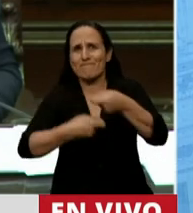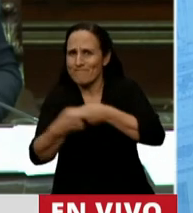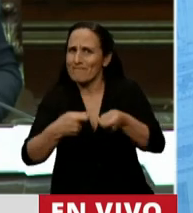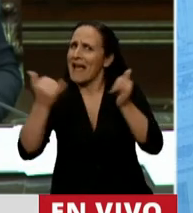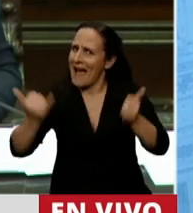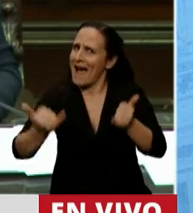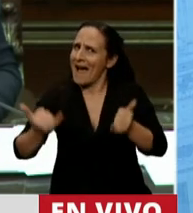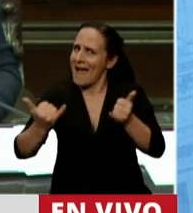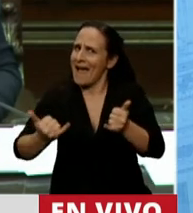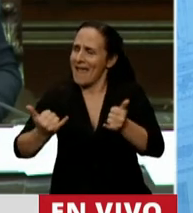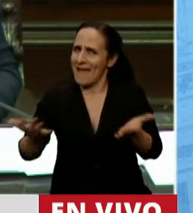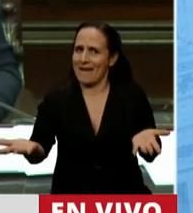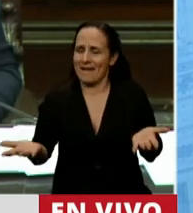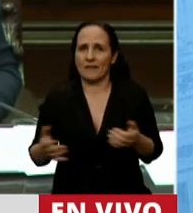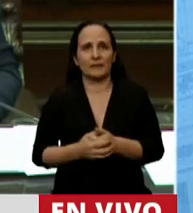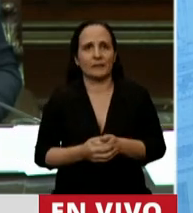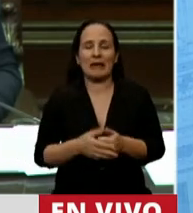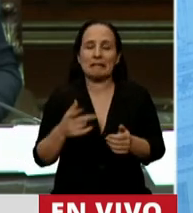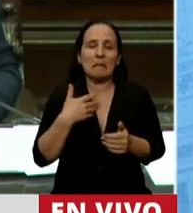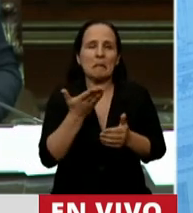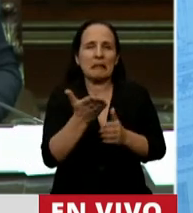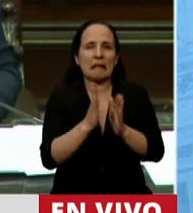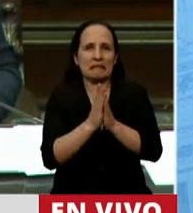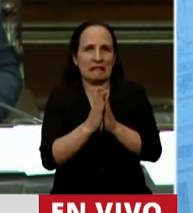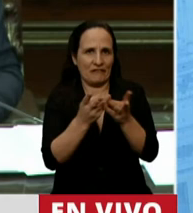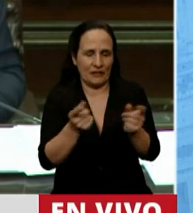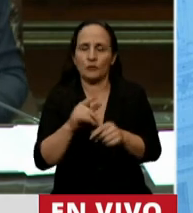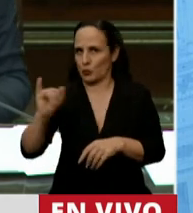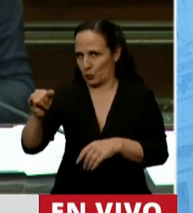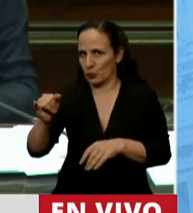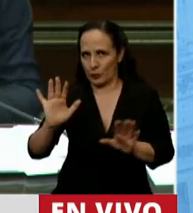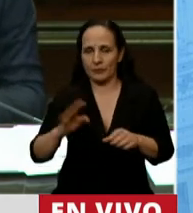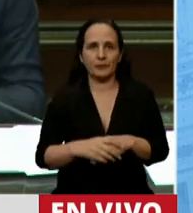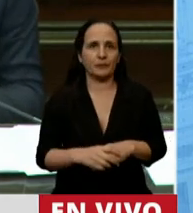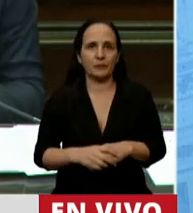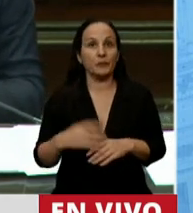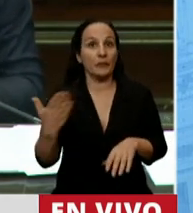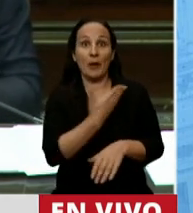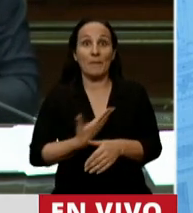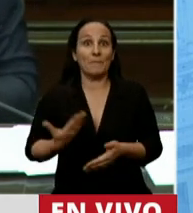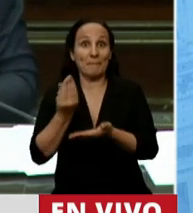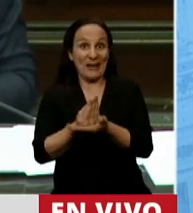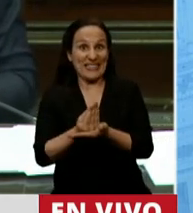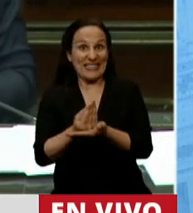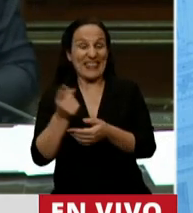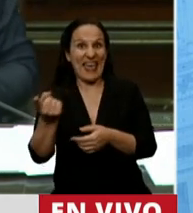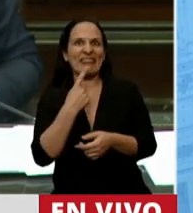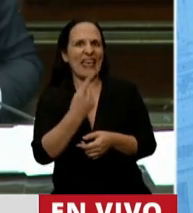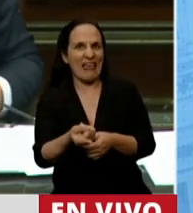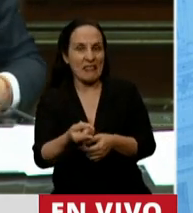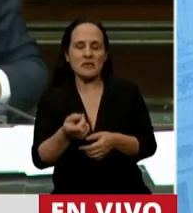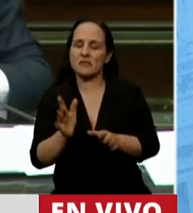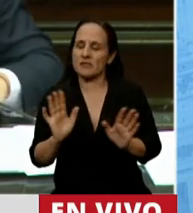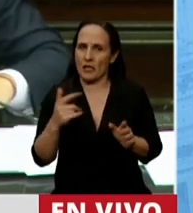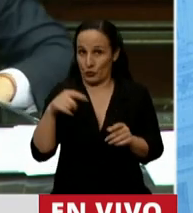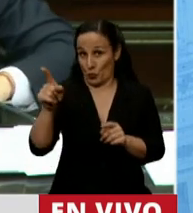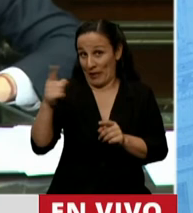ir redondeando. Sí, cómo no. El presidente lo citó y como usted dijo, tiene palabras y lo cito para